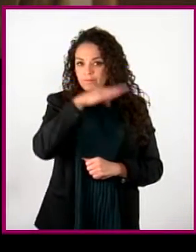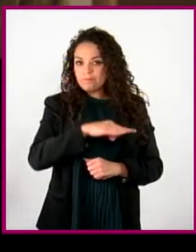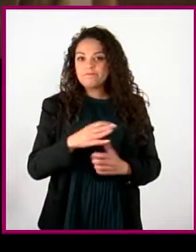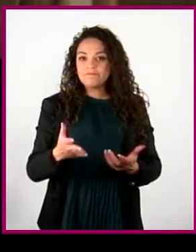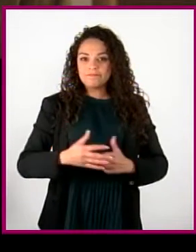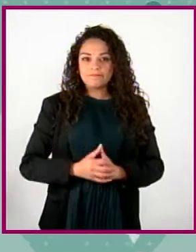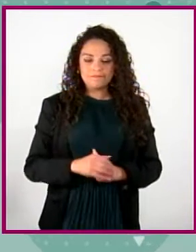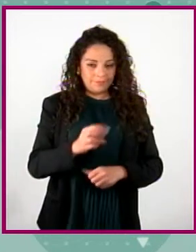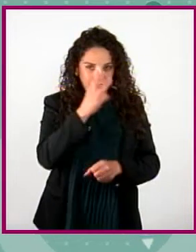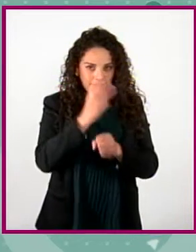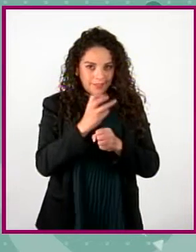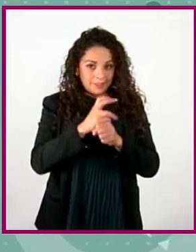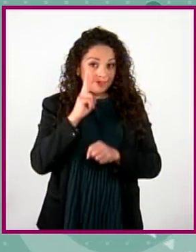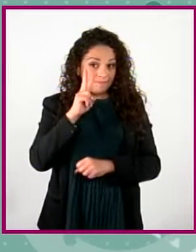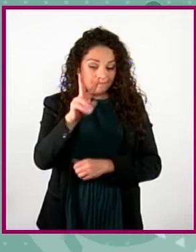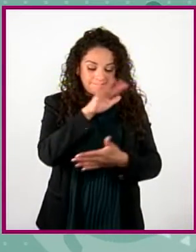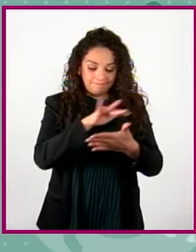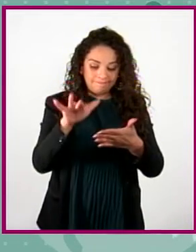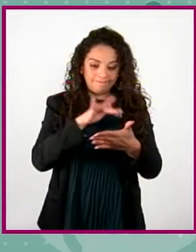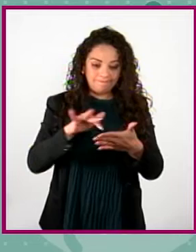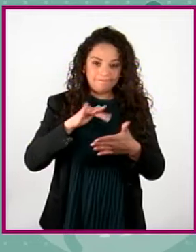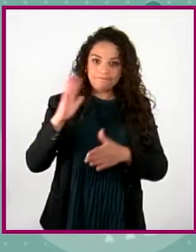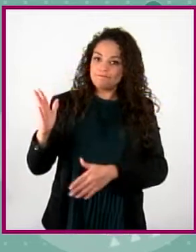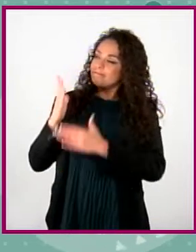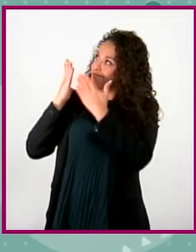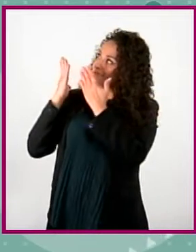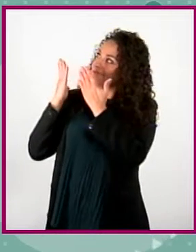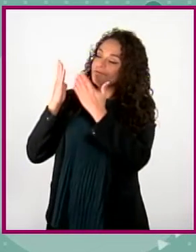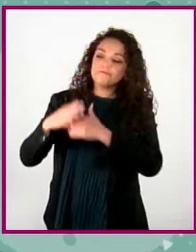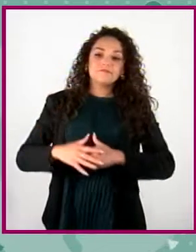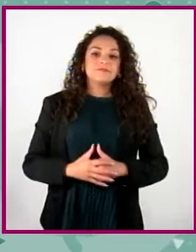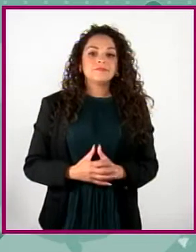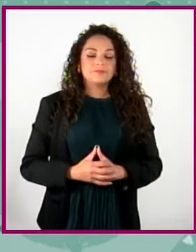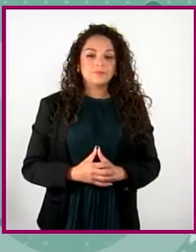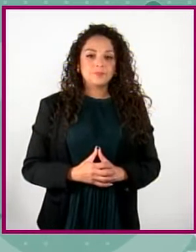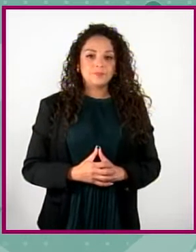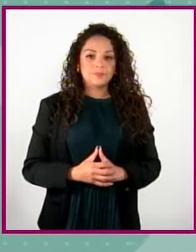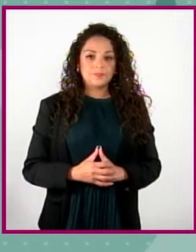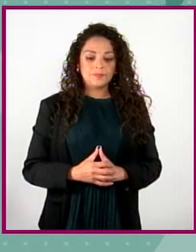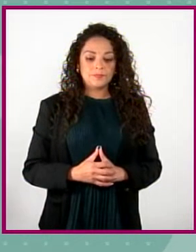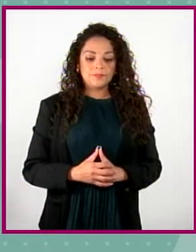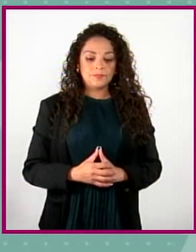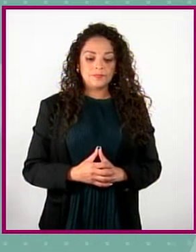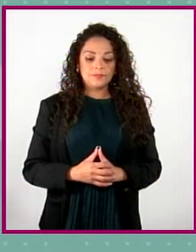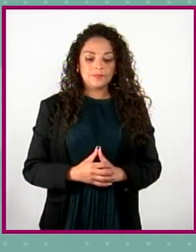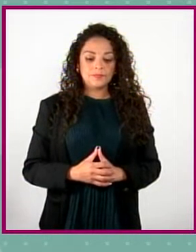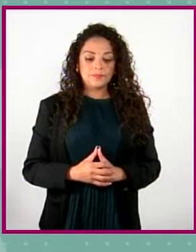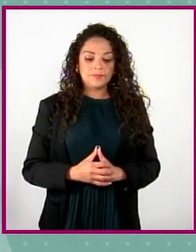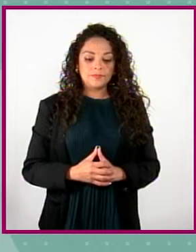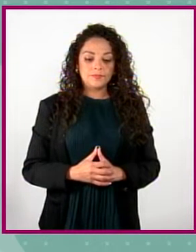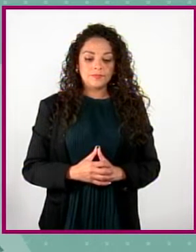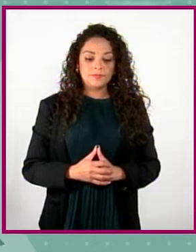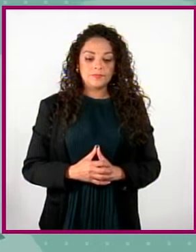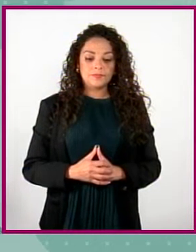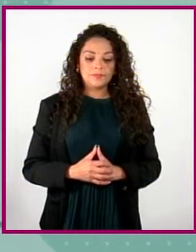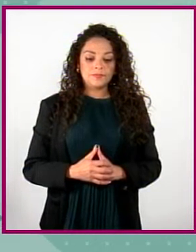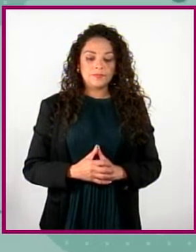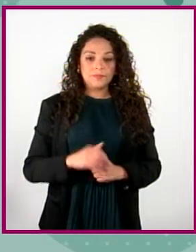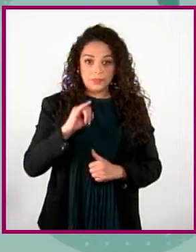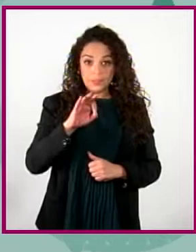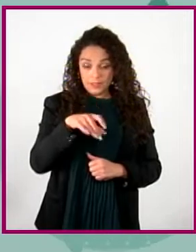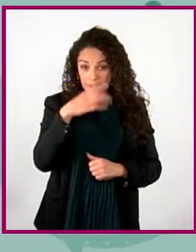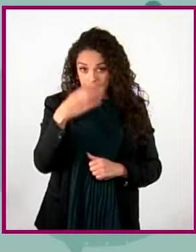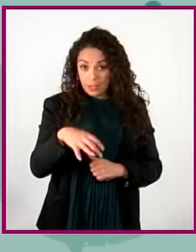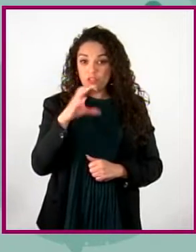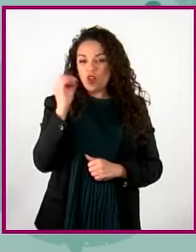Va la tercera. ¿Los hombres de mi familia solemos demostrar ternura mediante muestras de afecto, palabras o cuidados hacia los